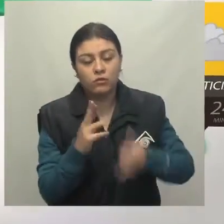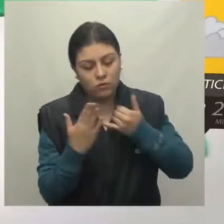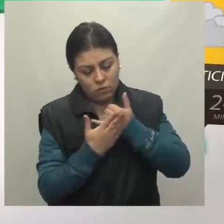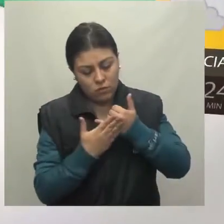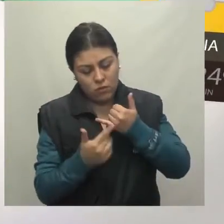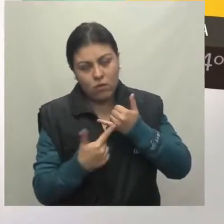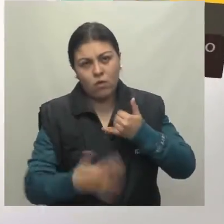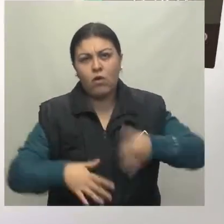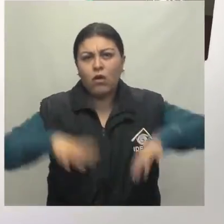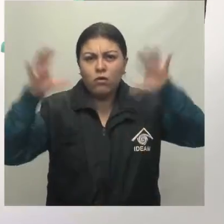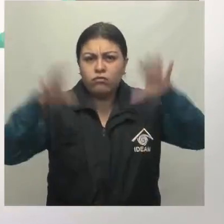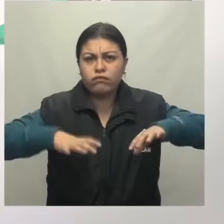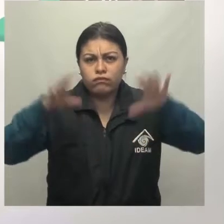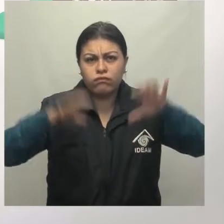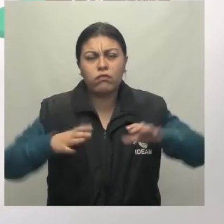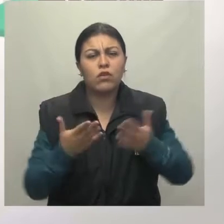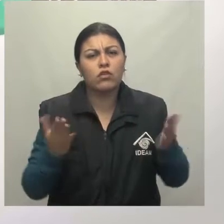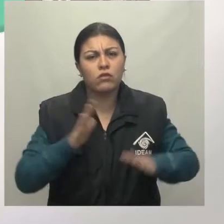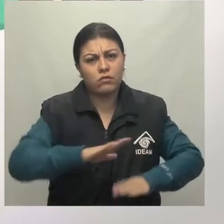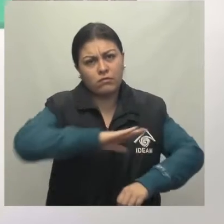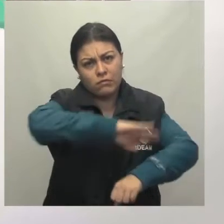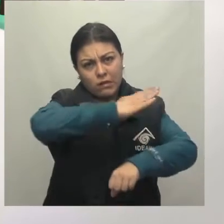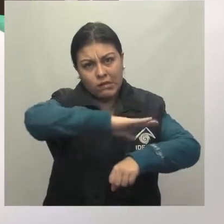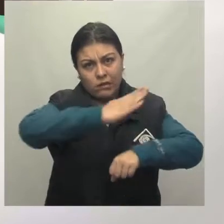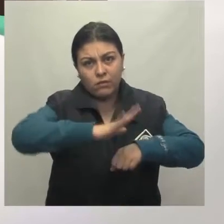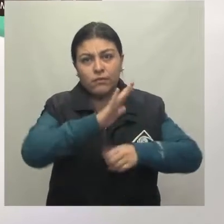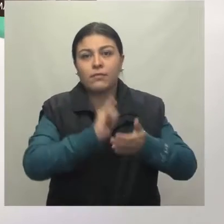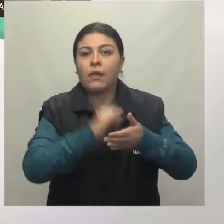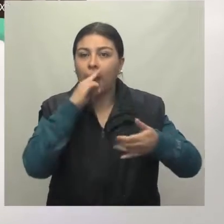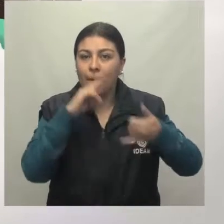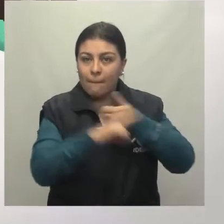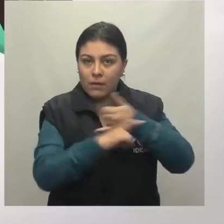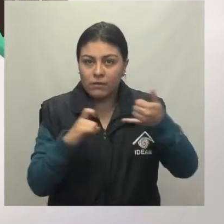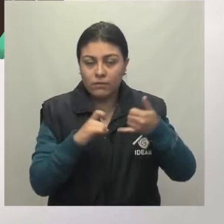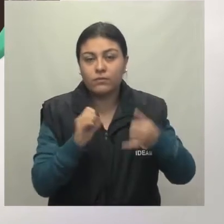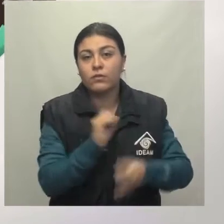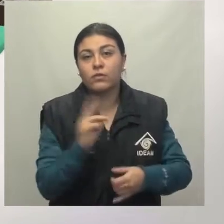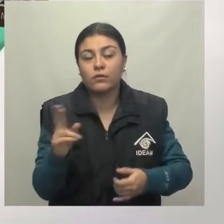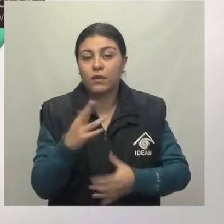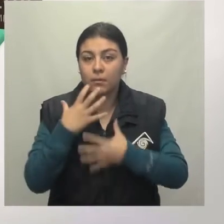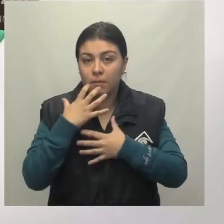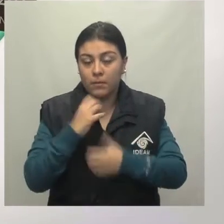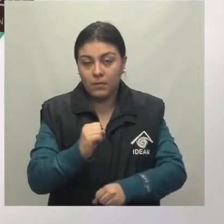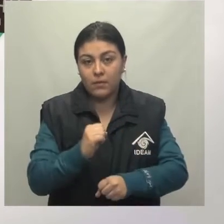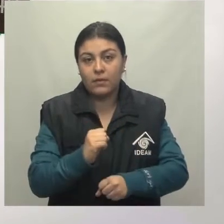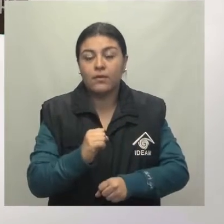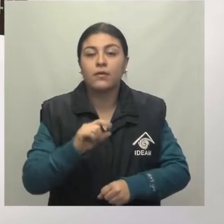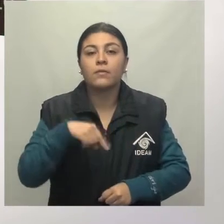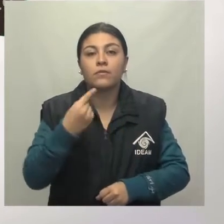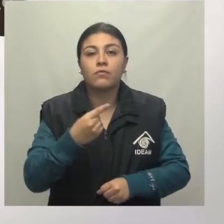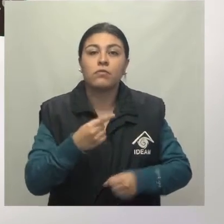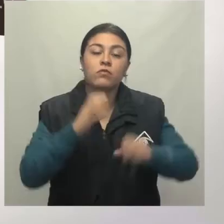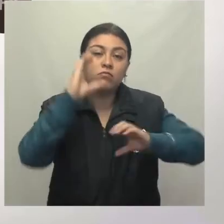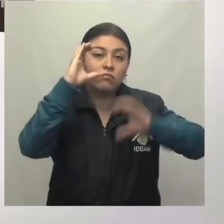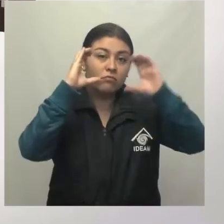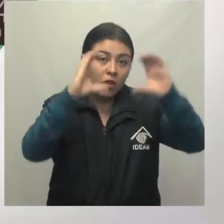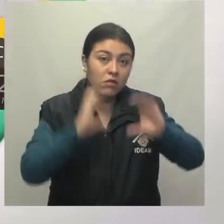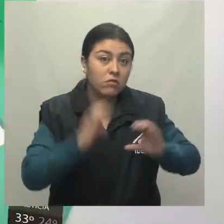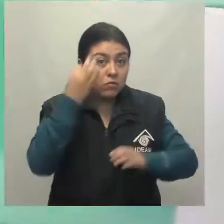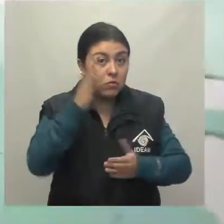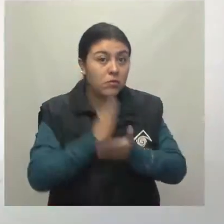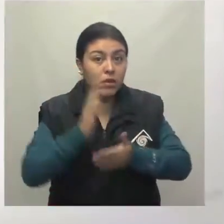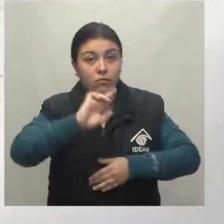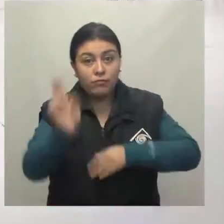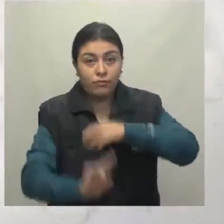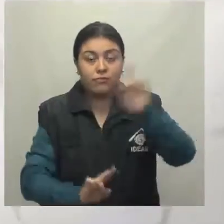prevén lluvias en sectores del Trapecio Amazónico Al oriente del Baupés y en sectores del Piedemonte del Caquetá Sin descartar actividad eléctrica